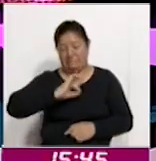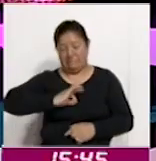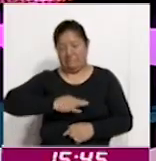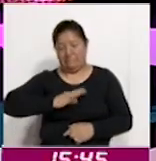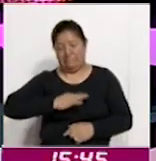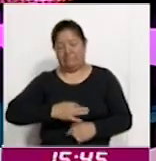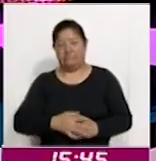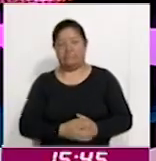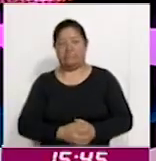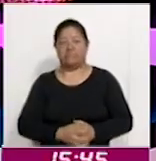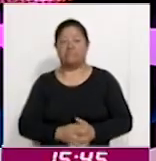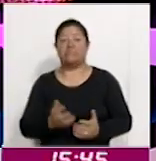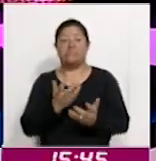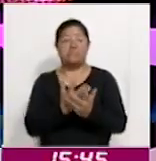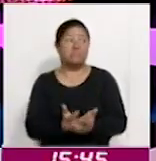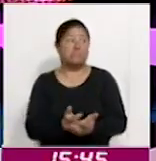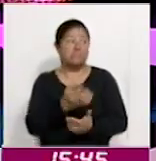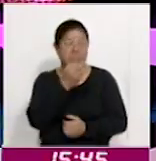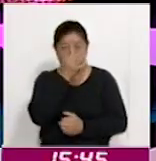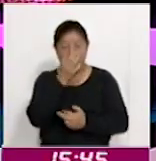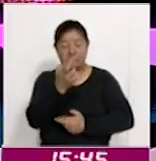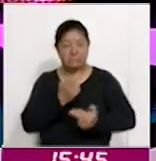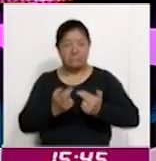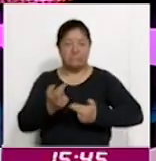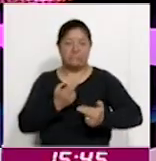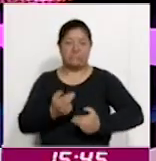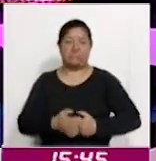Bueno, vamos a hacer una pausa. Ya volvemos.